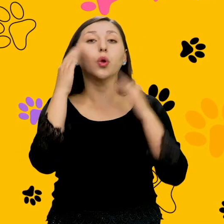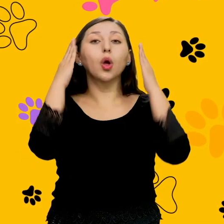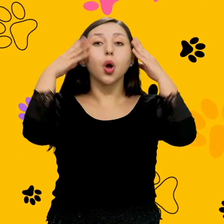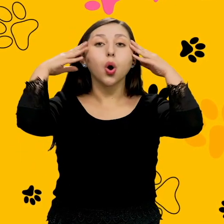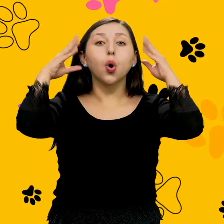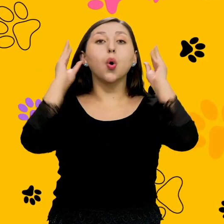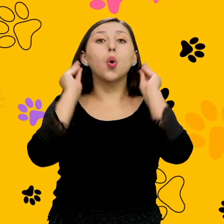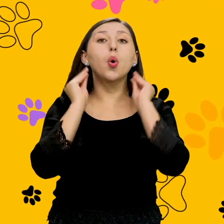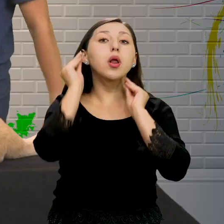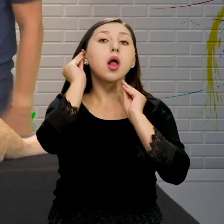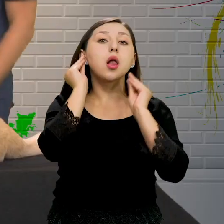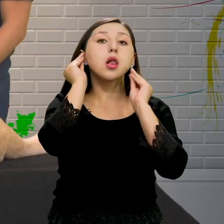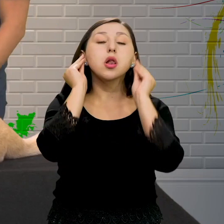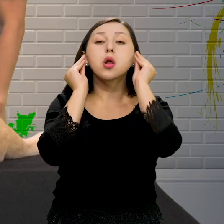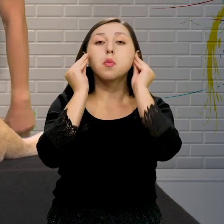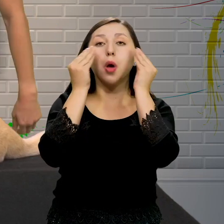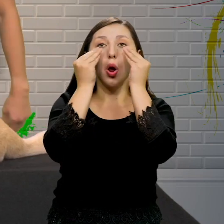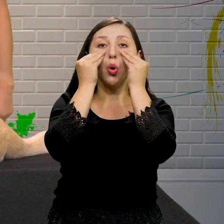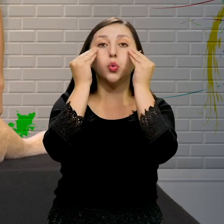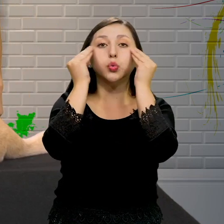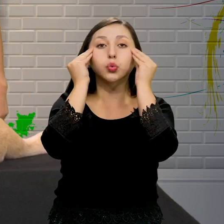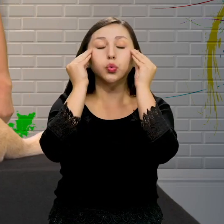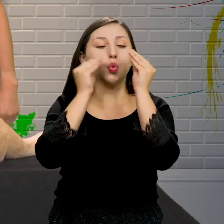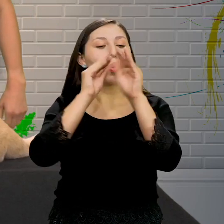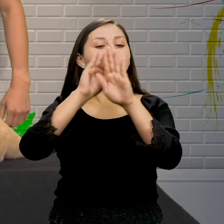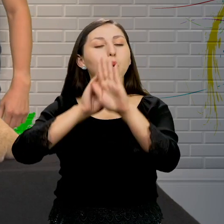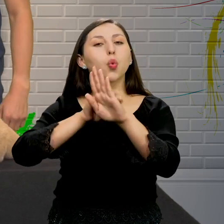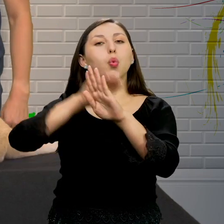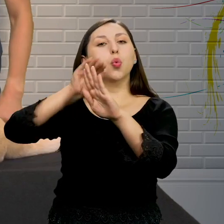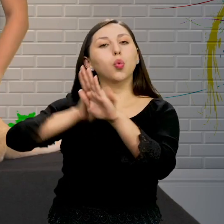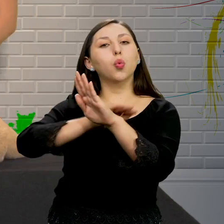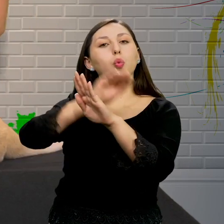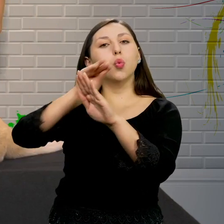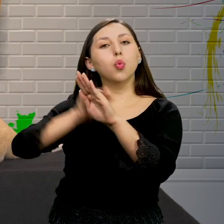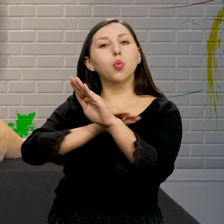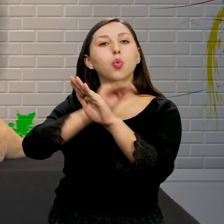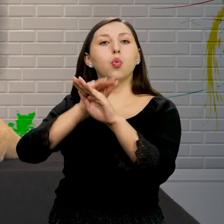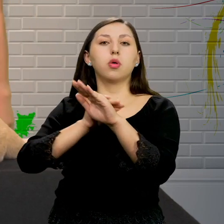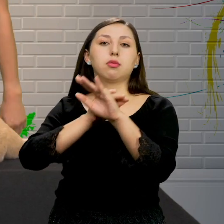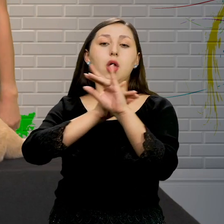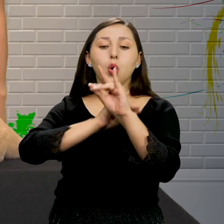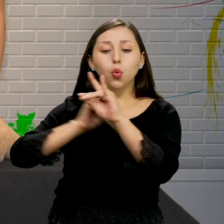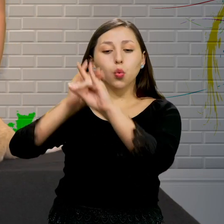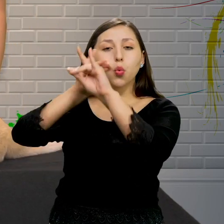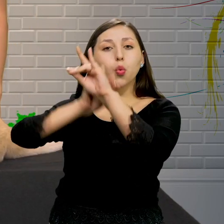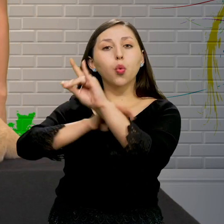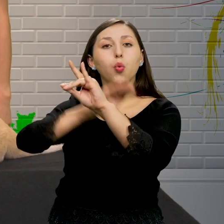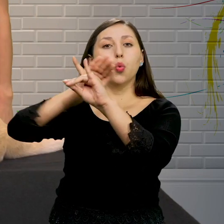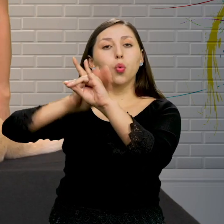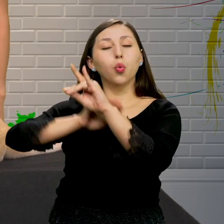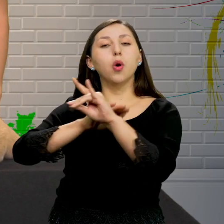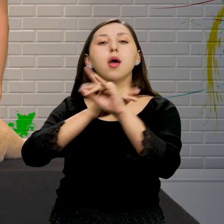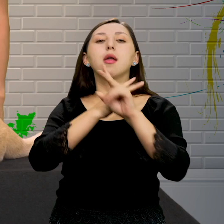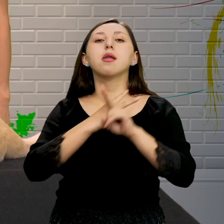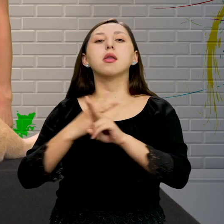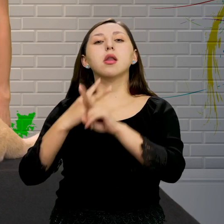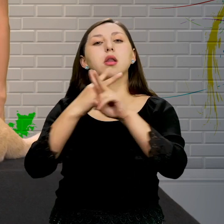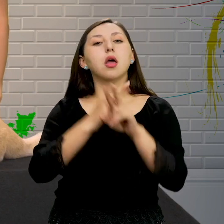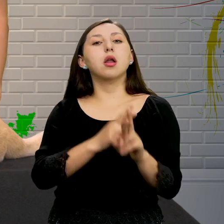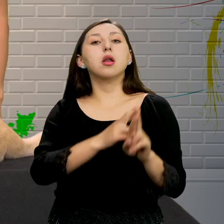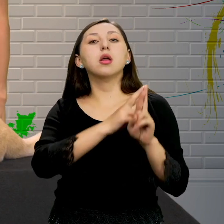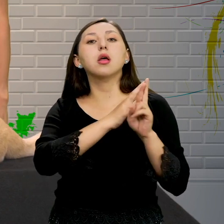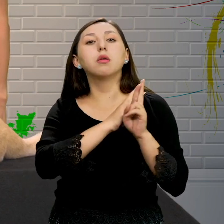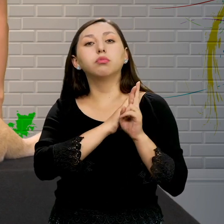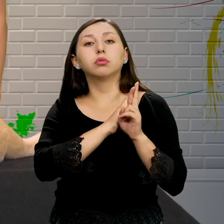Limpiarle las orejitas ¡Qué hermoso! Es una gran responsabilidad tener un animal de compañía Ahora ¿Qué pasa si nosotros